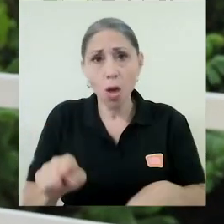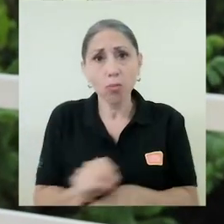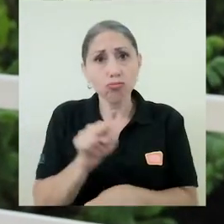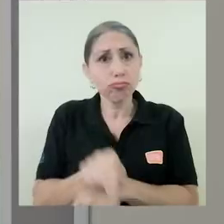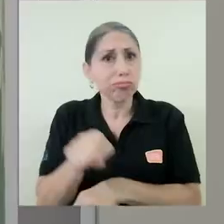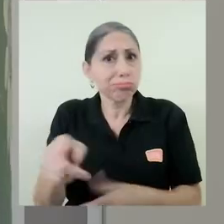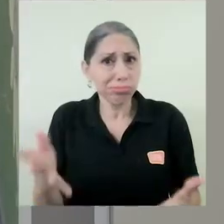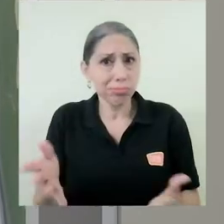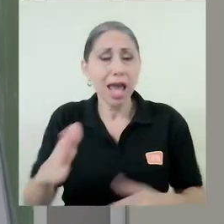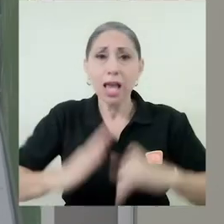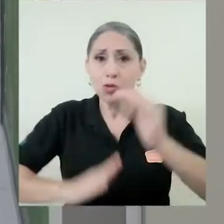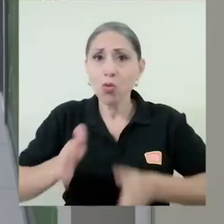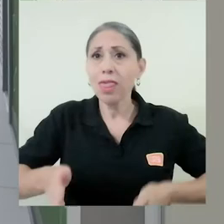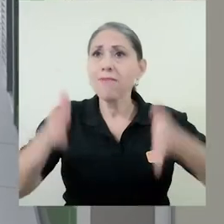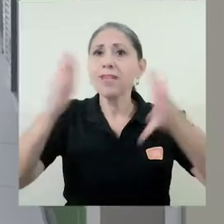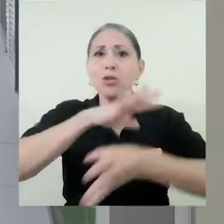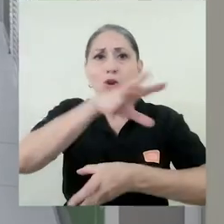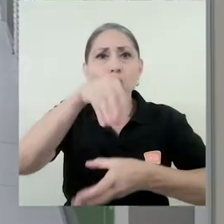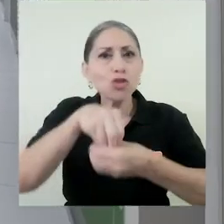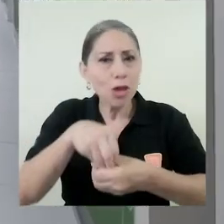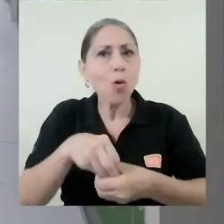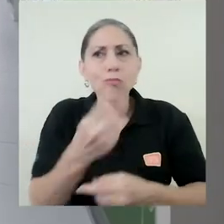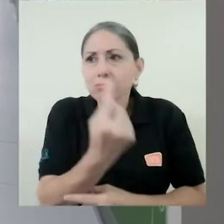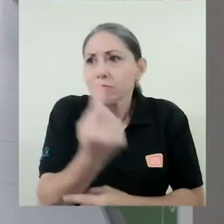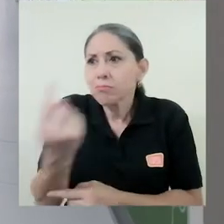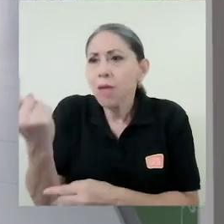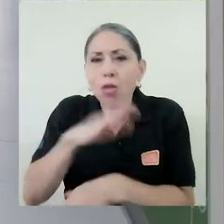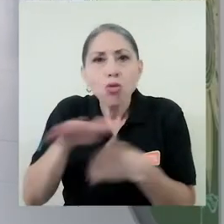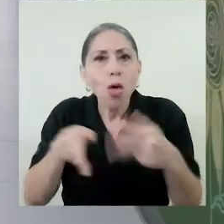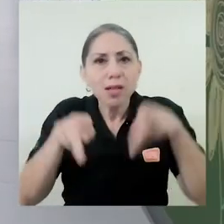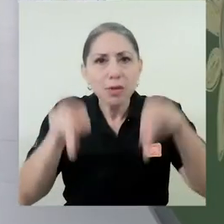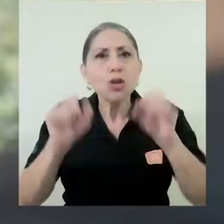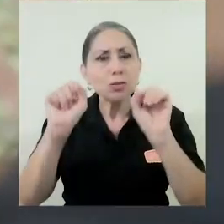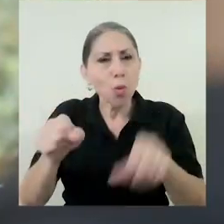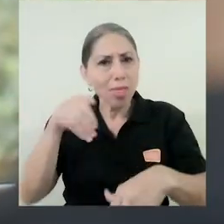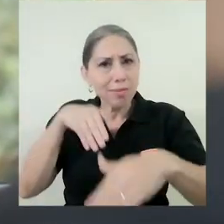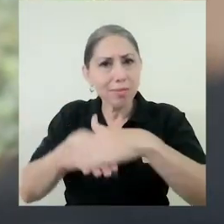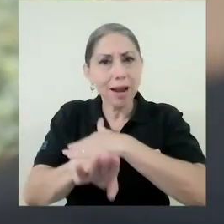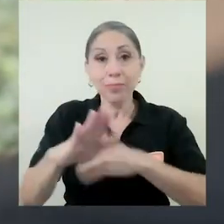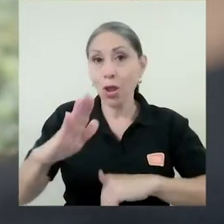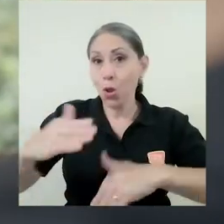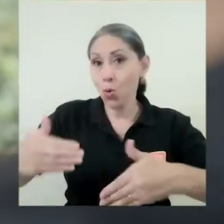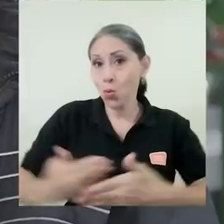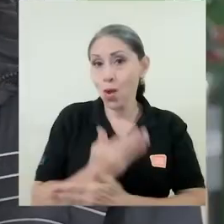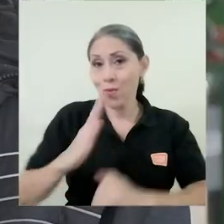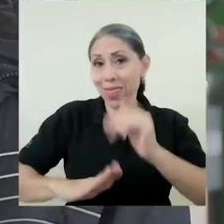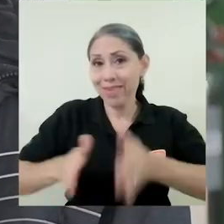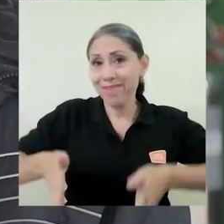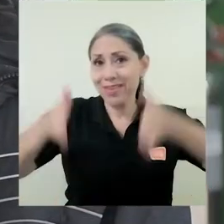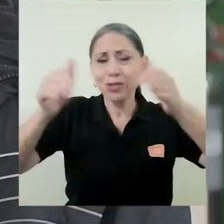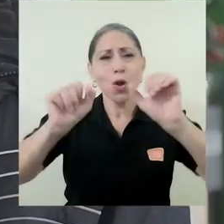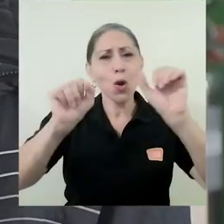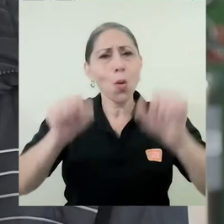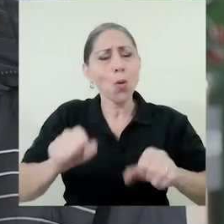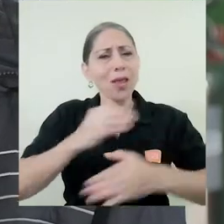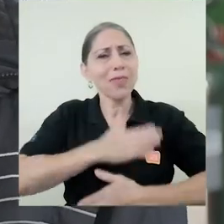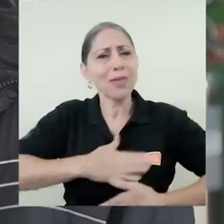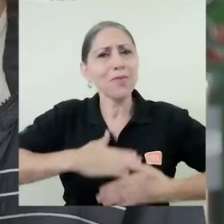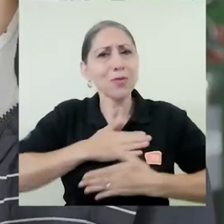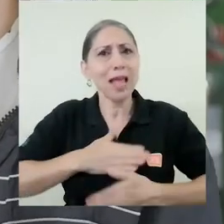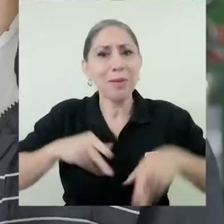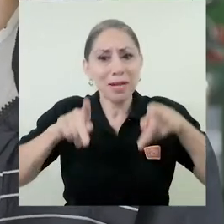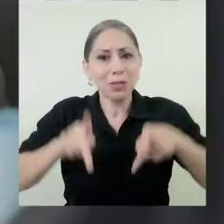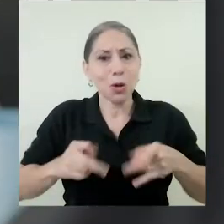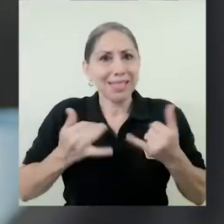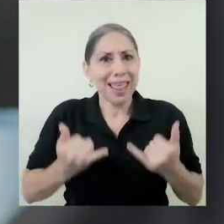edificio. Así es un edificio más inclusivo, donde toda persona puede ingresar. El nuevo edificio lo podrán disfrutar quienes de